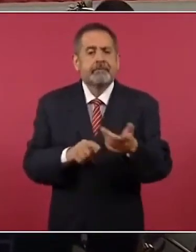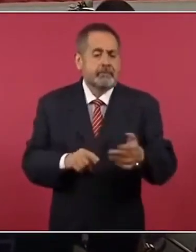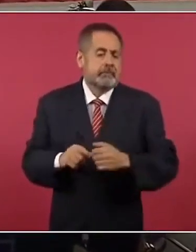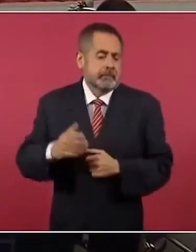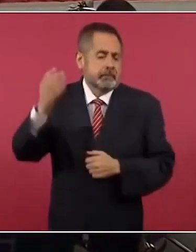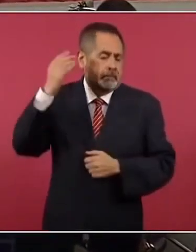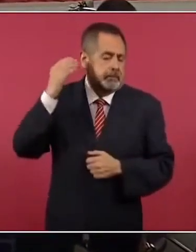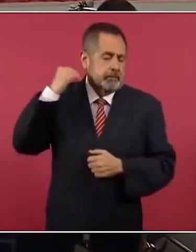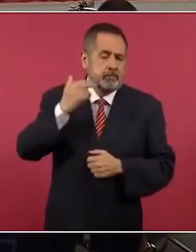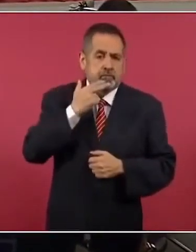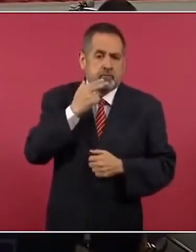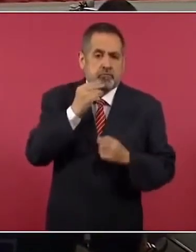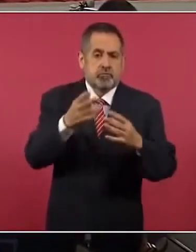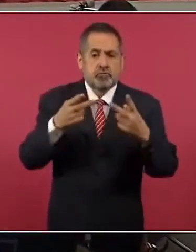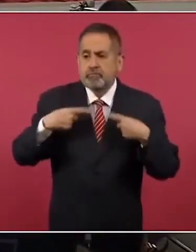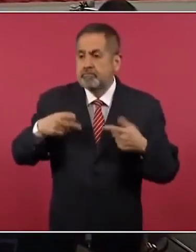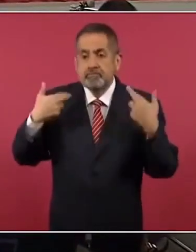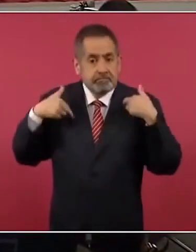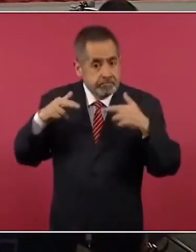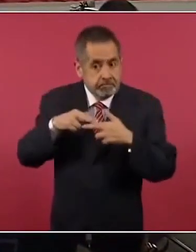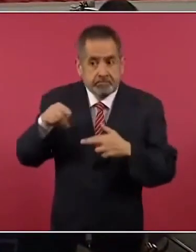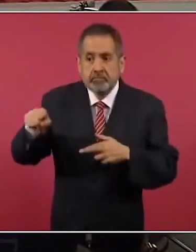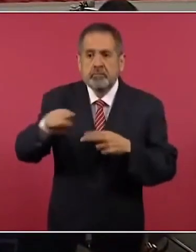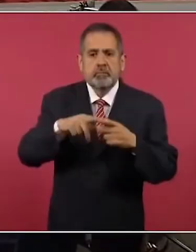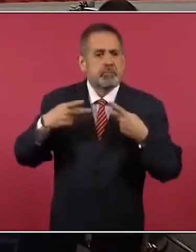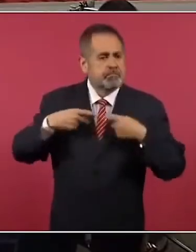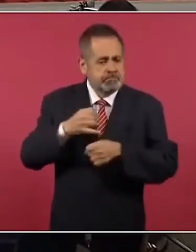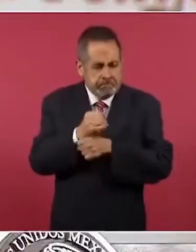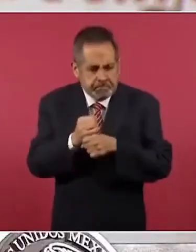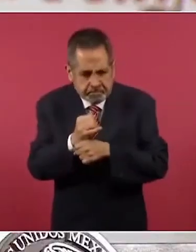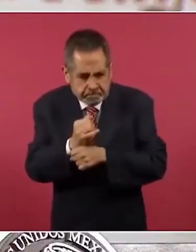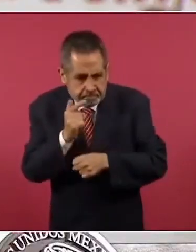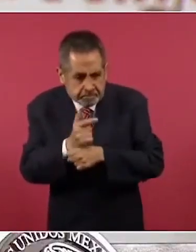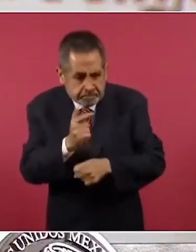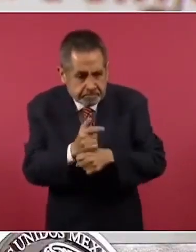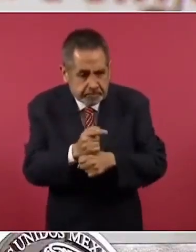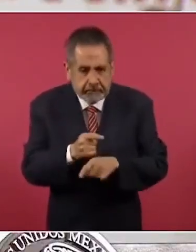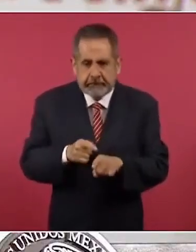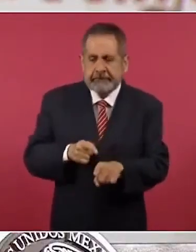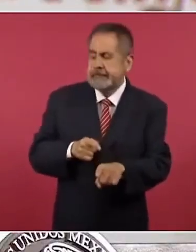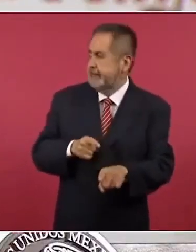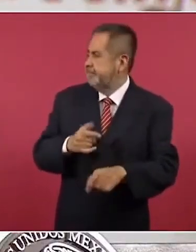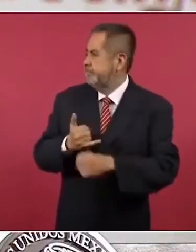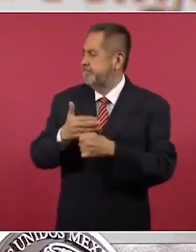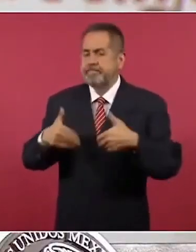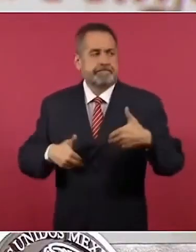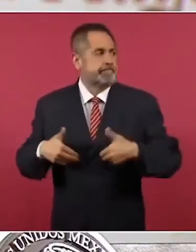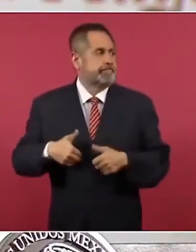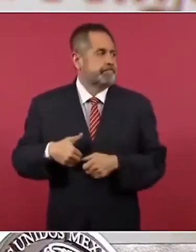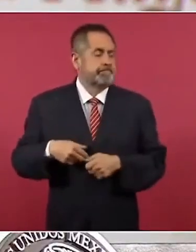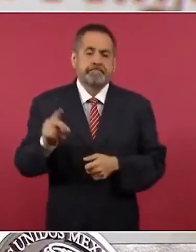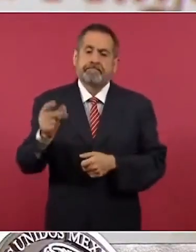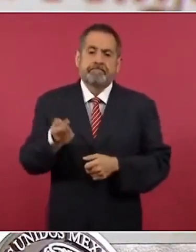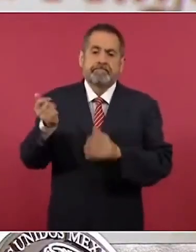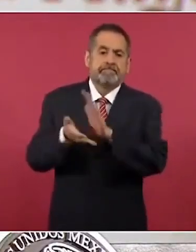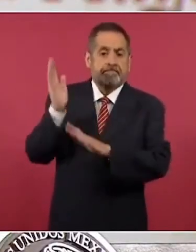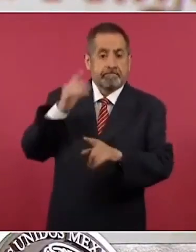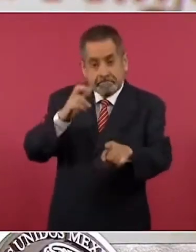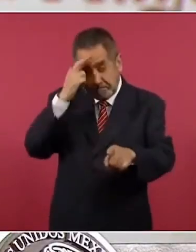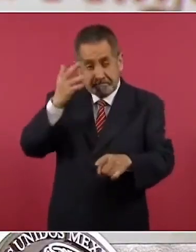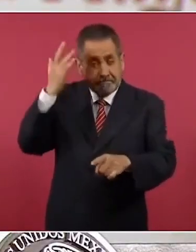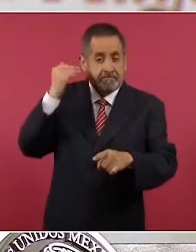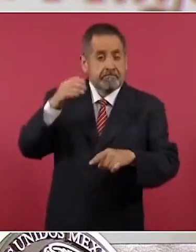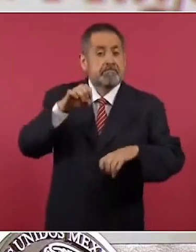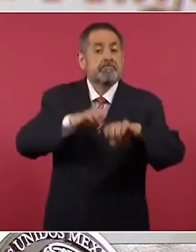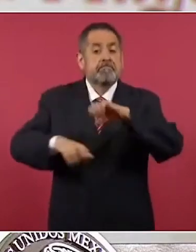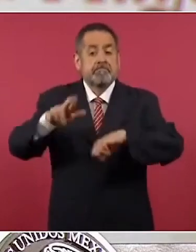pasado, sobre todo a profesores, a investigadores. Hay el antecedente de un embajador que fue